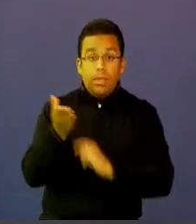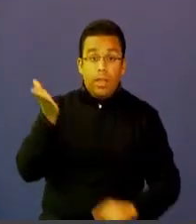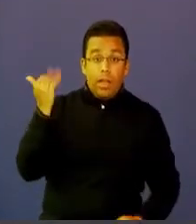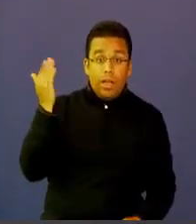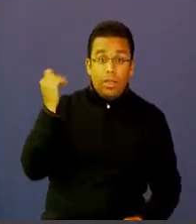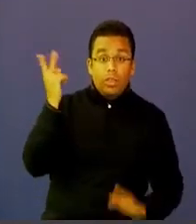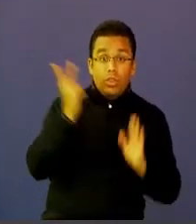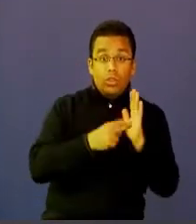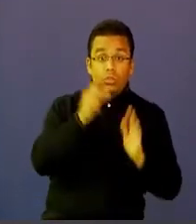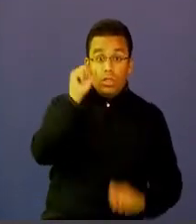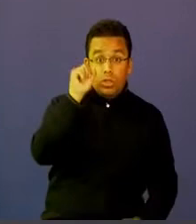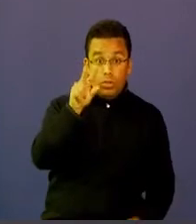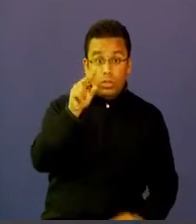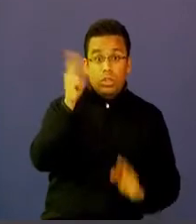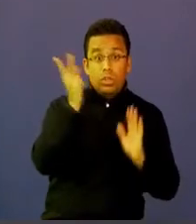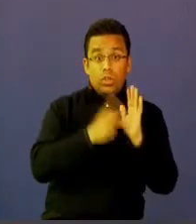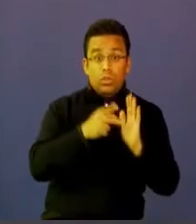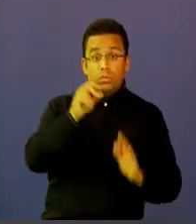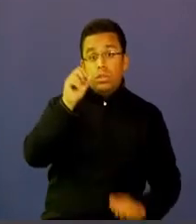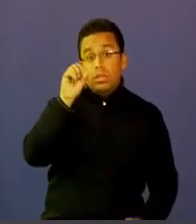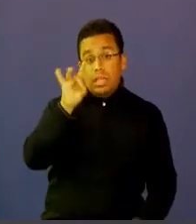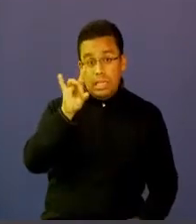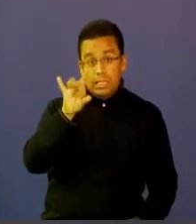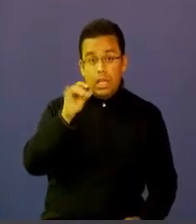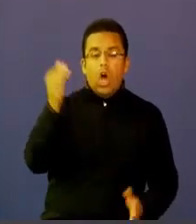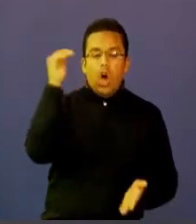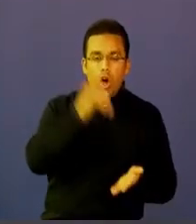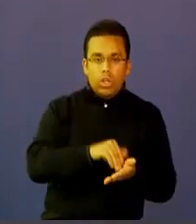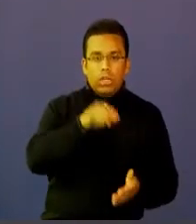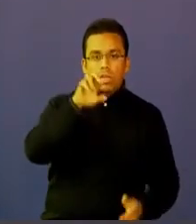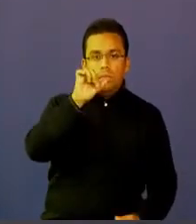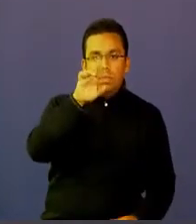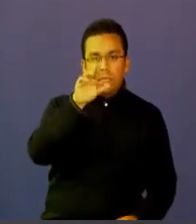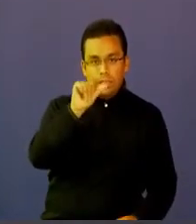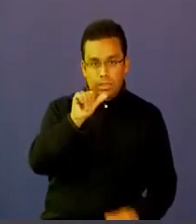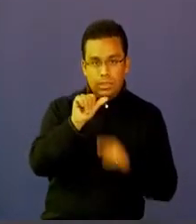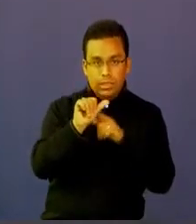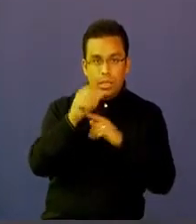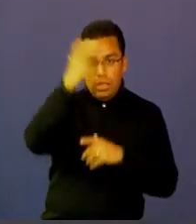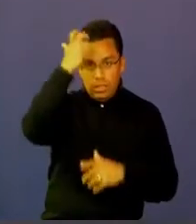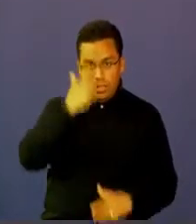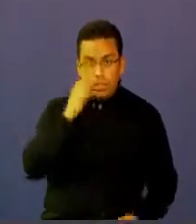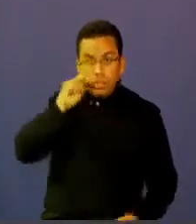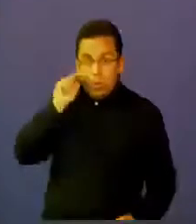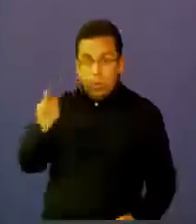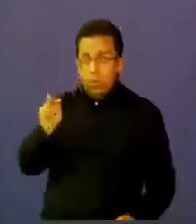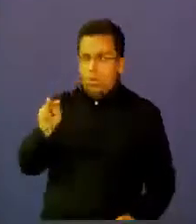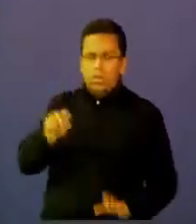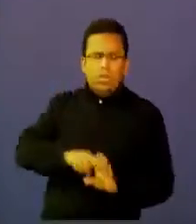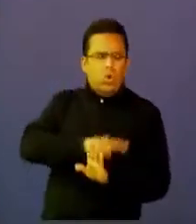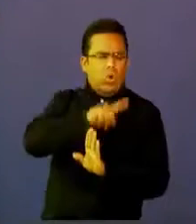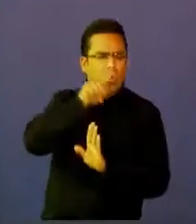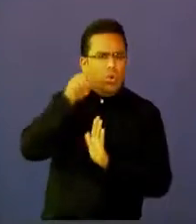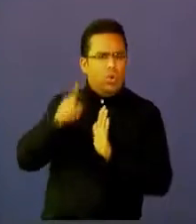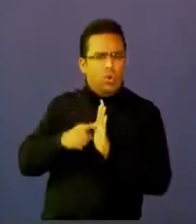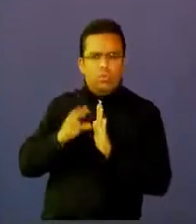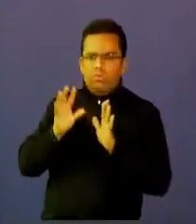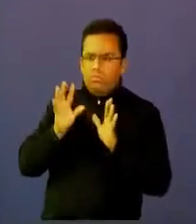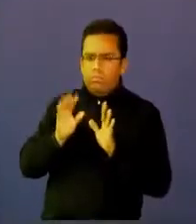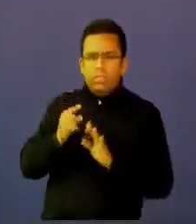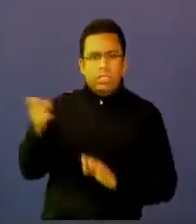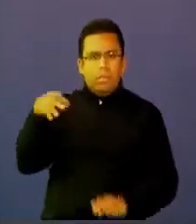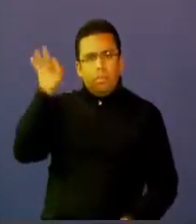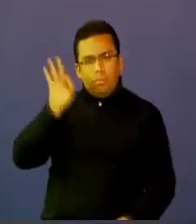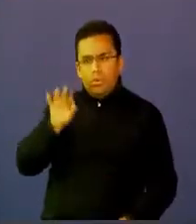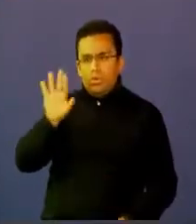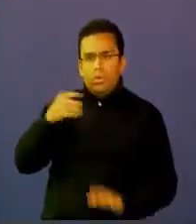2015 se aplicó nuevamente la prueba PISA y fue una prueba totalmente digital. Esto quiere decir que